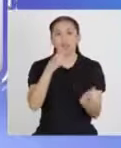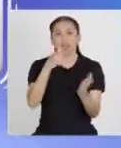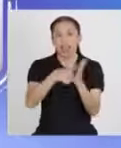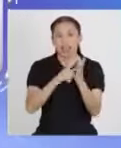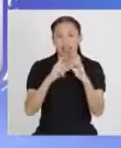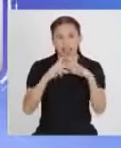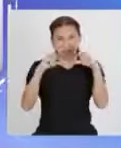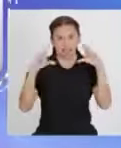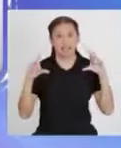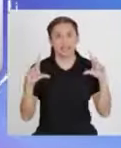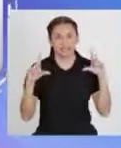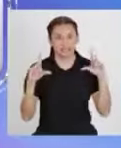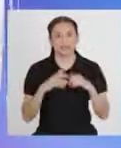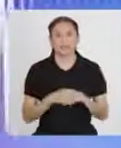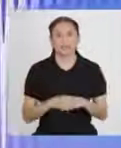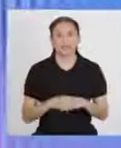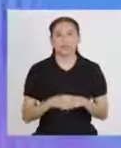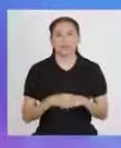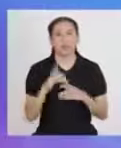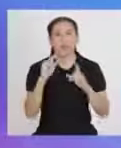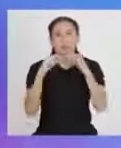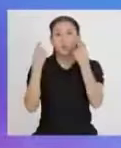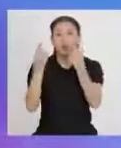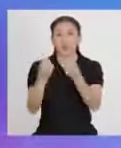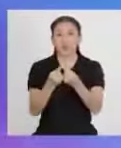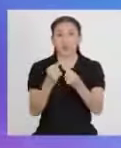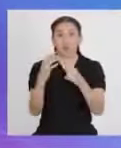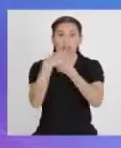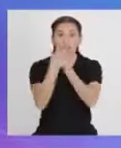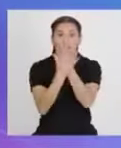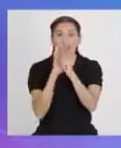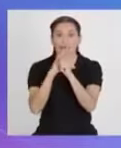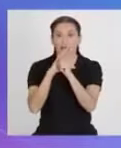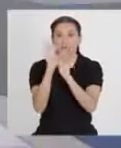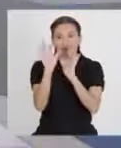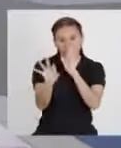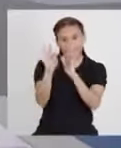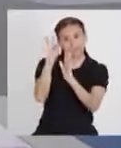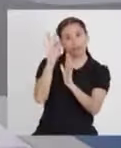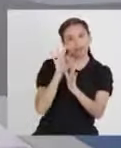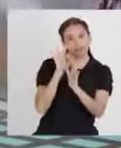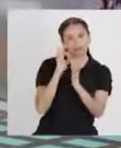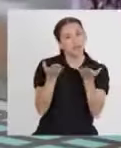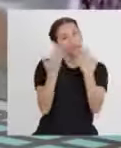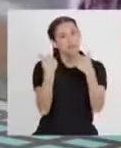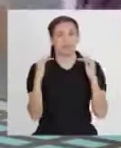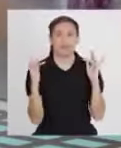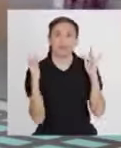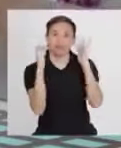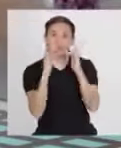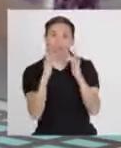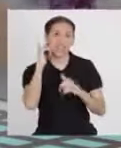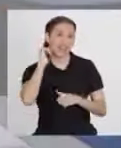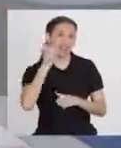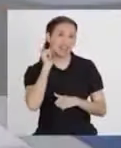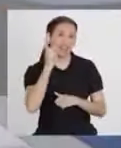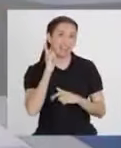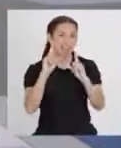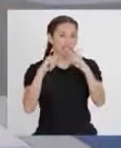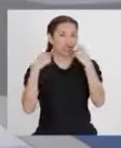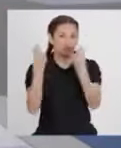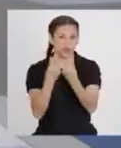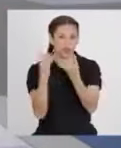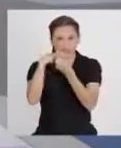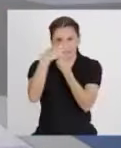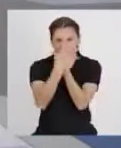una cartilla. El equipo armadillo ha sido convocado. Vamos a conectarnos con la lideresa